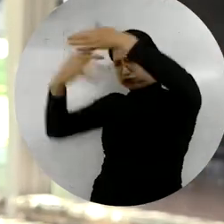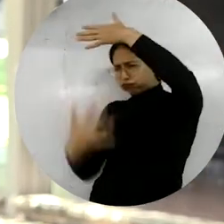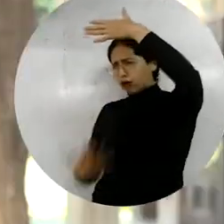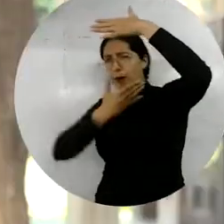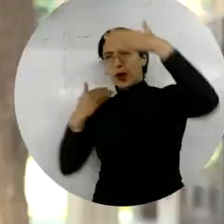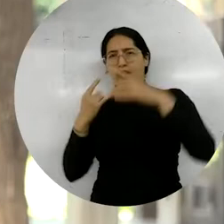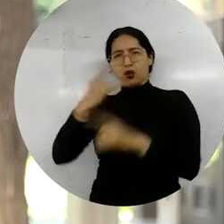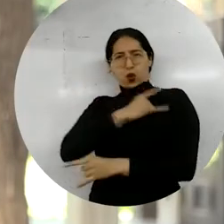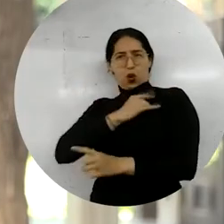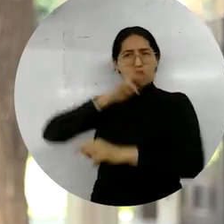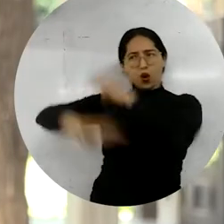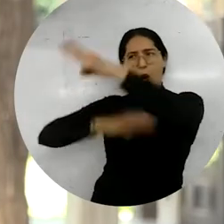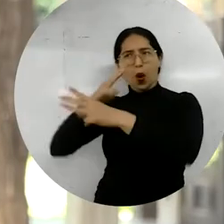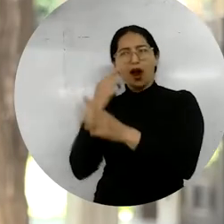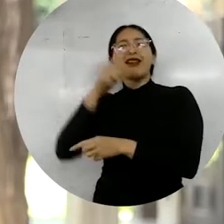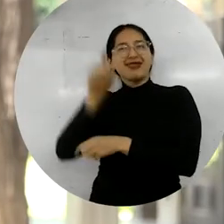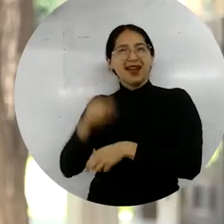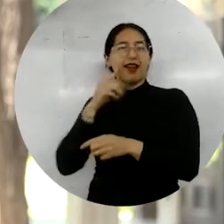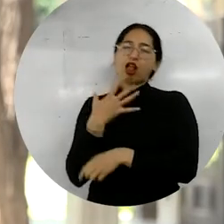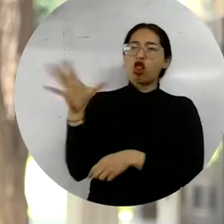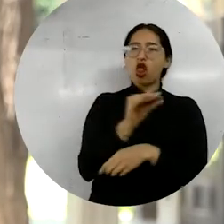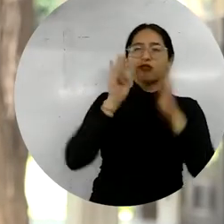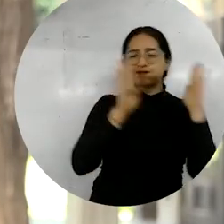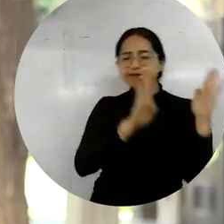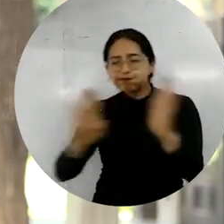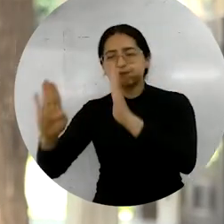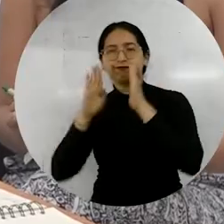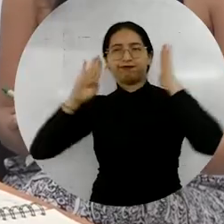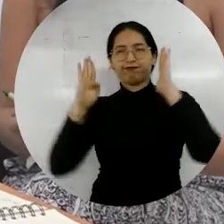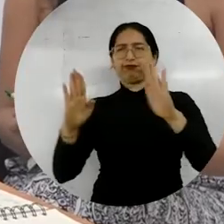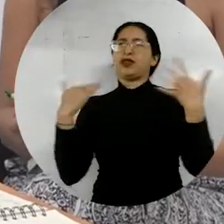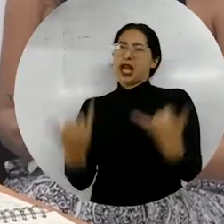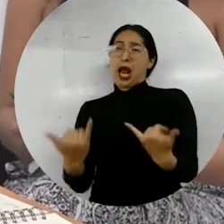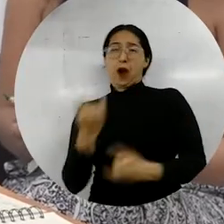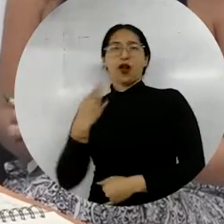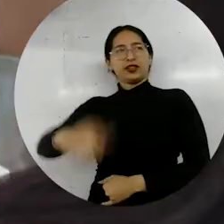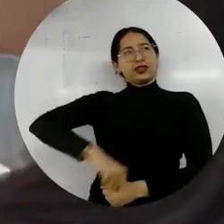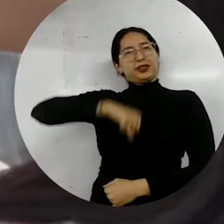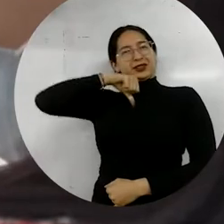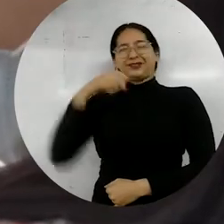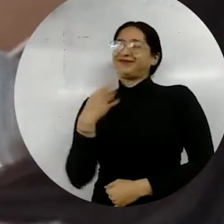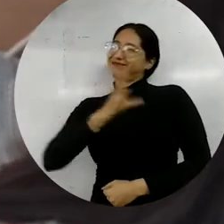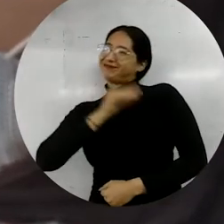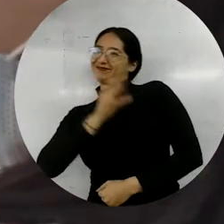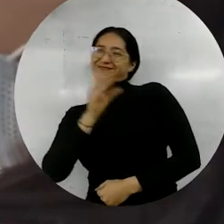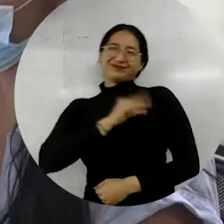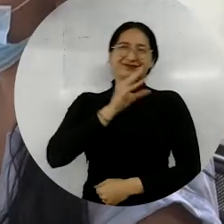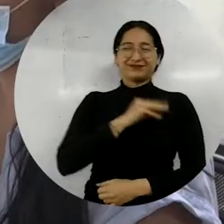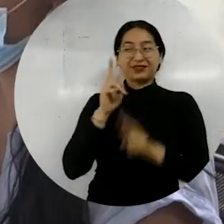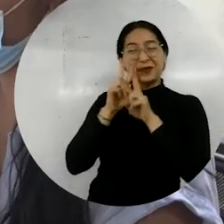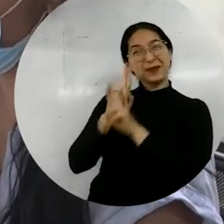del mundo merece la atención de toda la comunidad local estamos muy complacidos gracias a esa